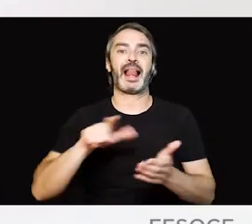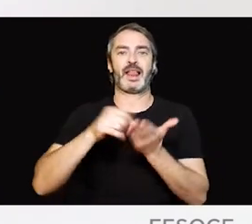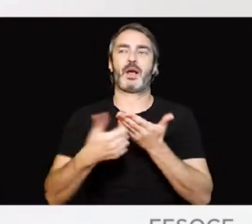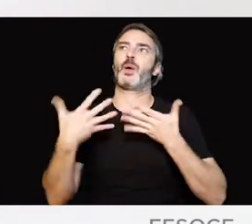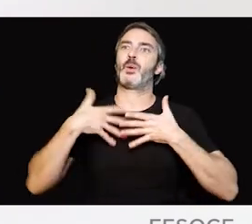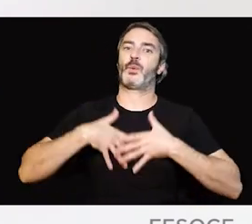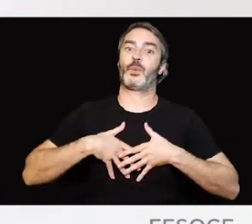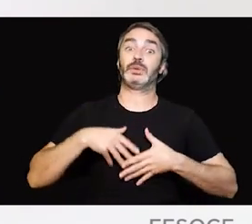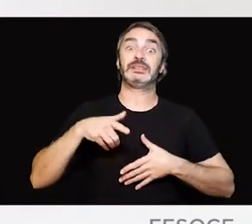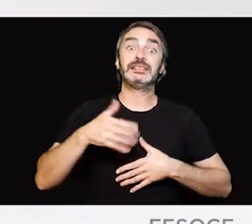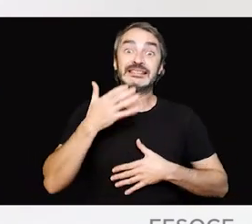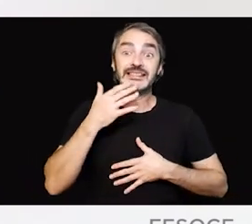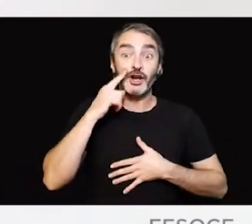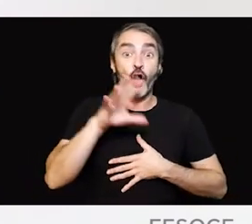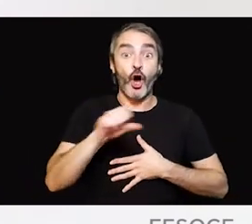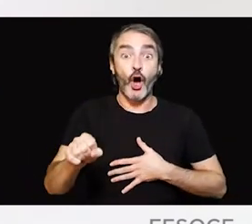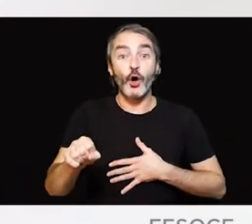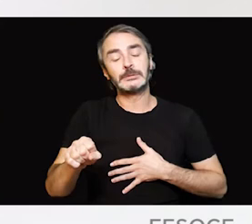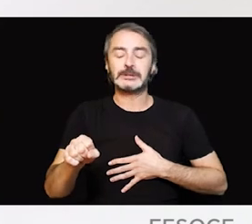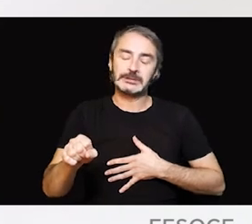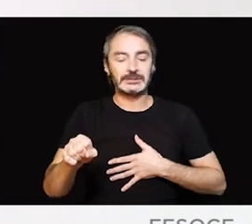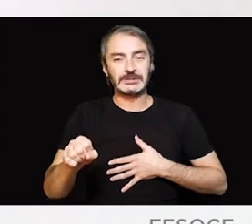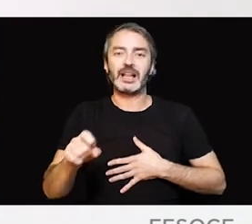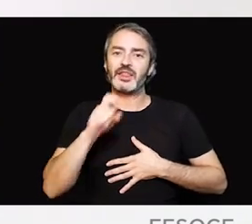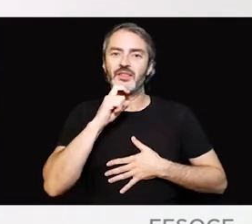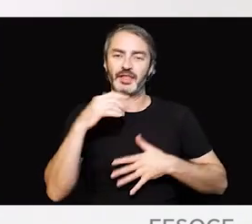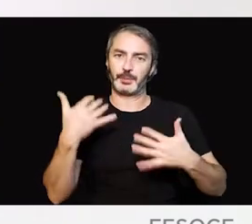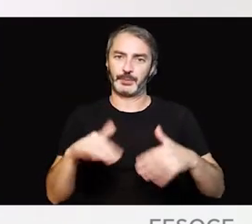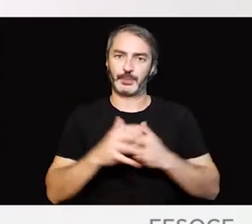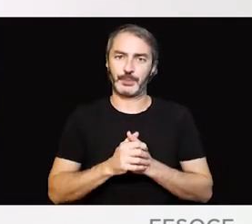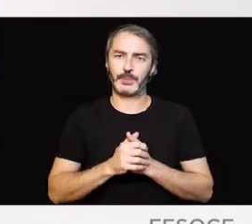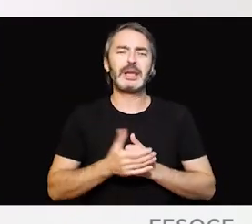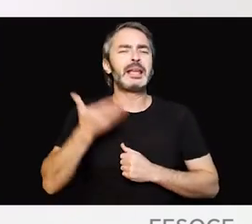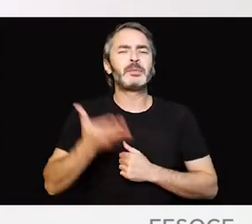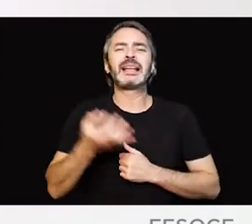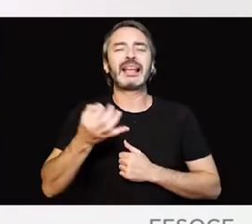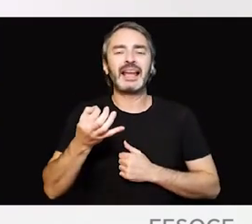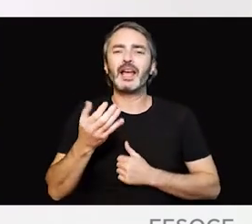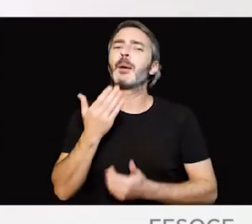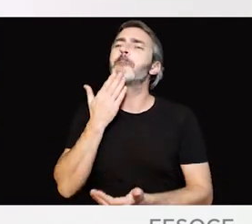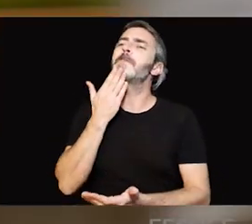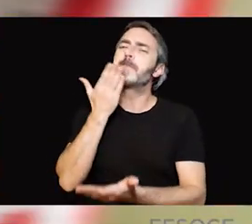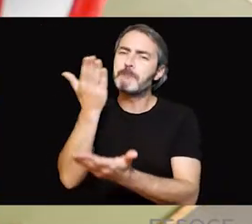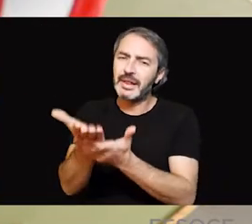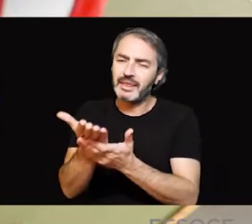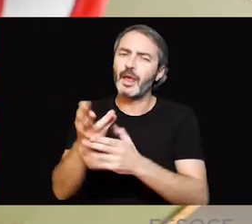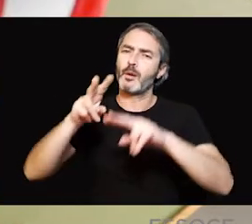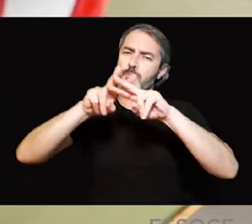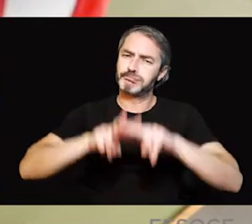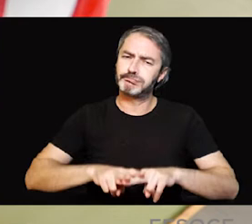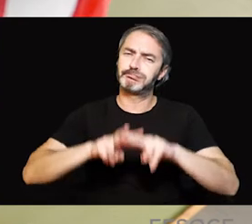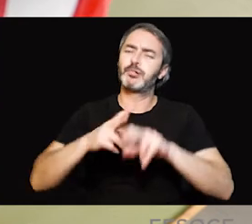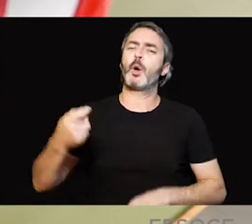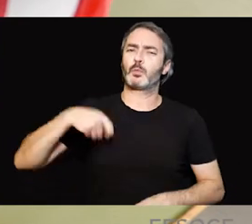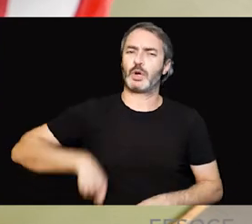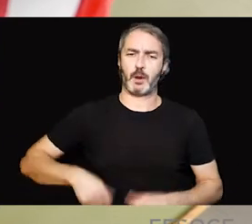estos casos, la detección de la sordoceguera es un poco más compleja. En cualquier caso, lo más importante es solicitar una valoración profesional